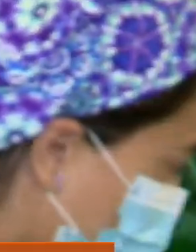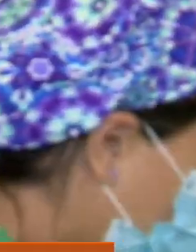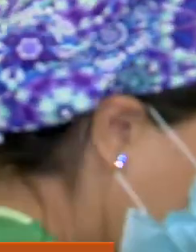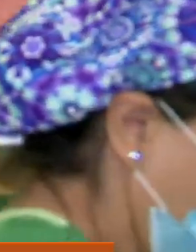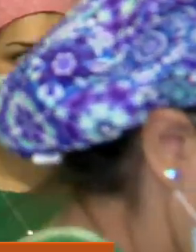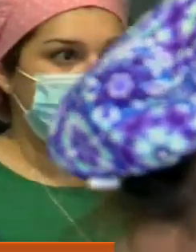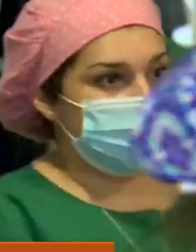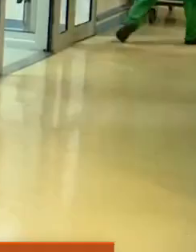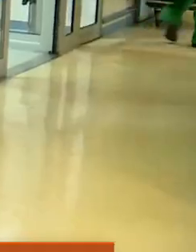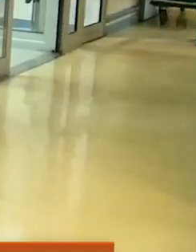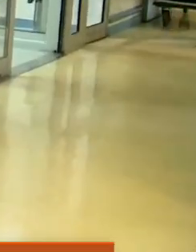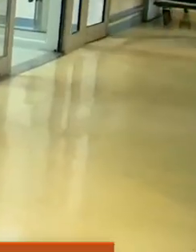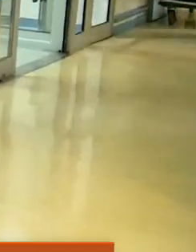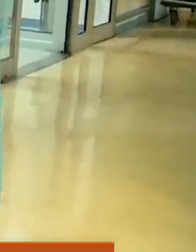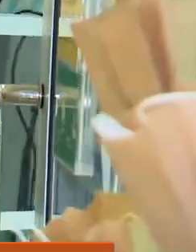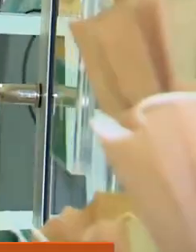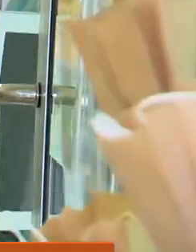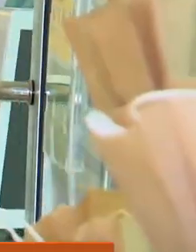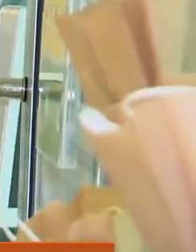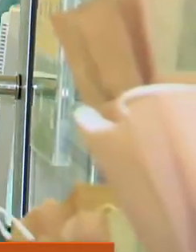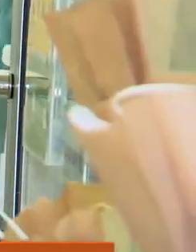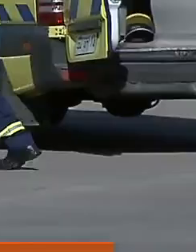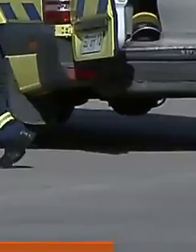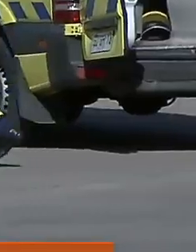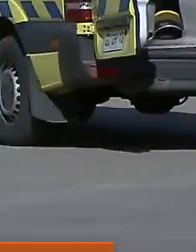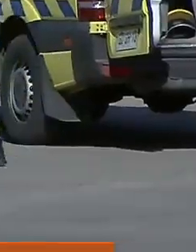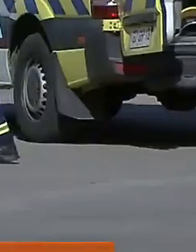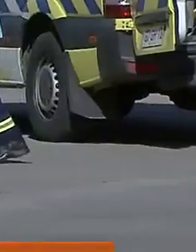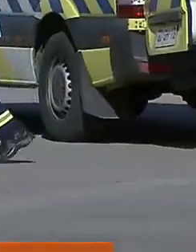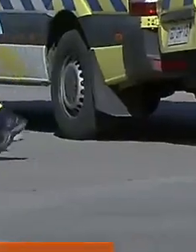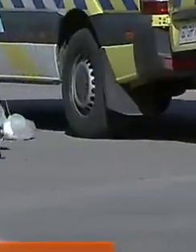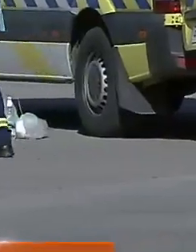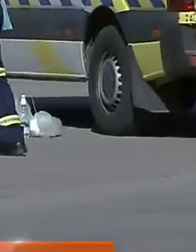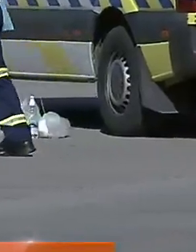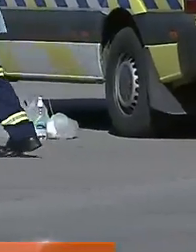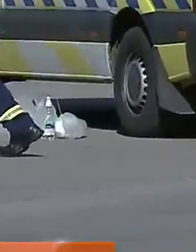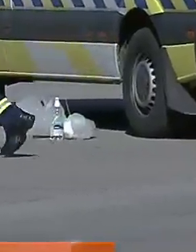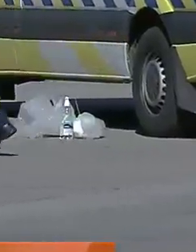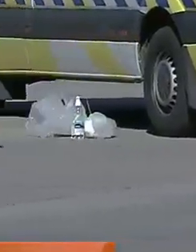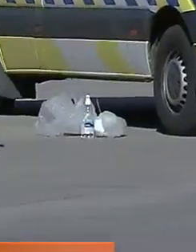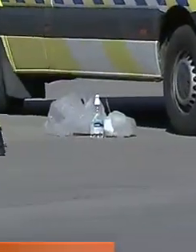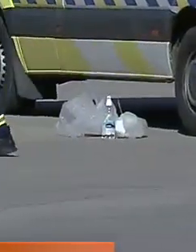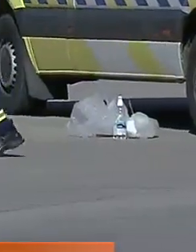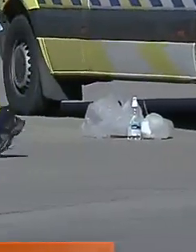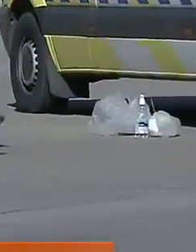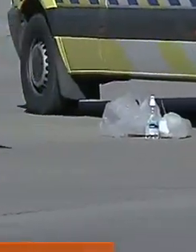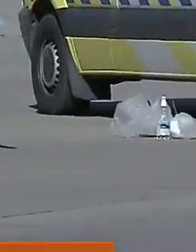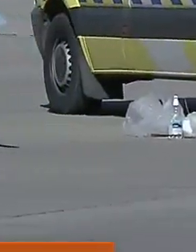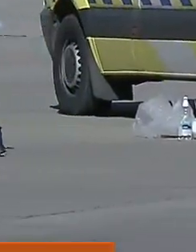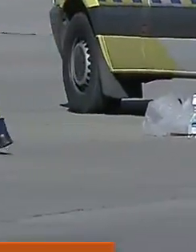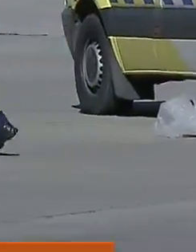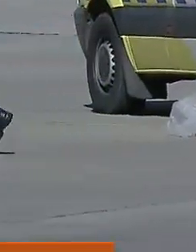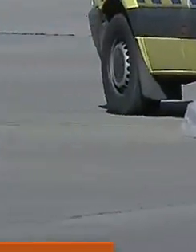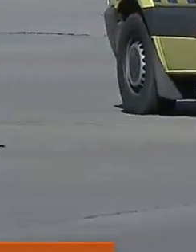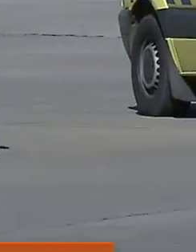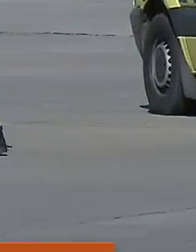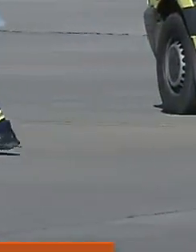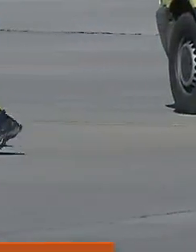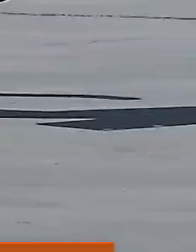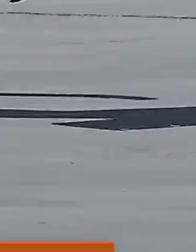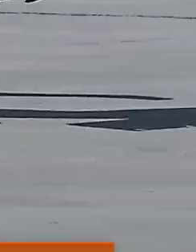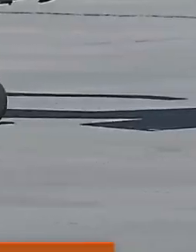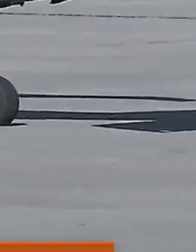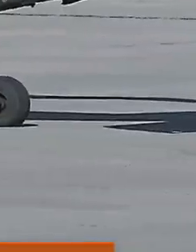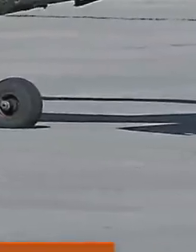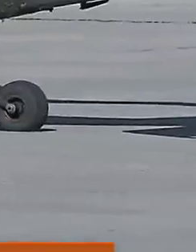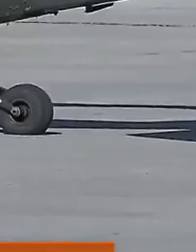Recoleta y otras 6 comunas de la región metropolitana pasan a apertura inicial este lunes, además, Quilicura, San José de Maipo, Pudabue, La Reina y